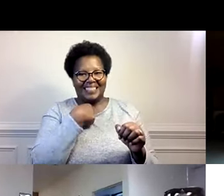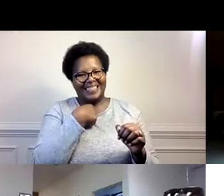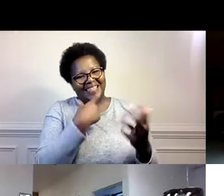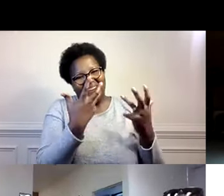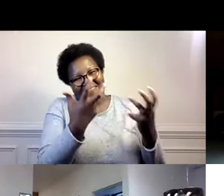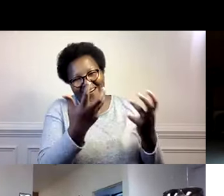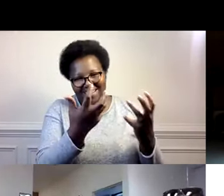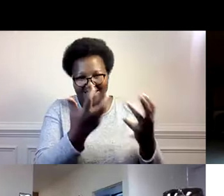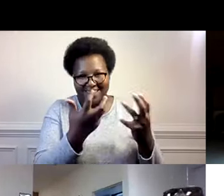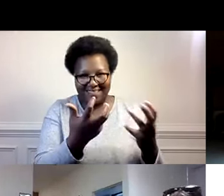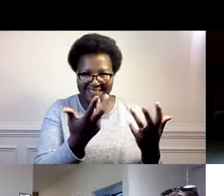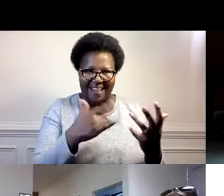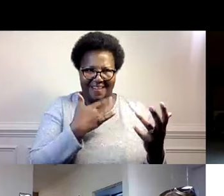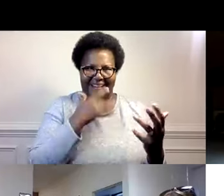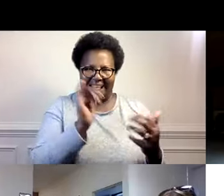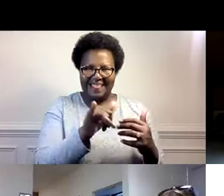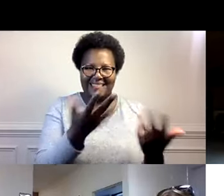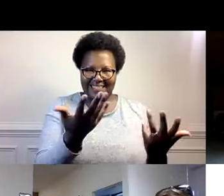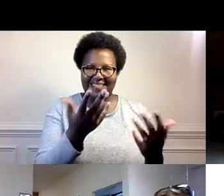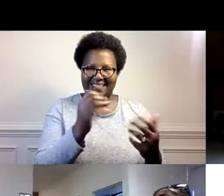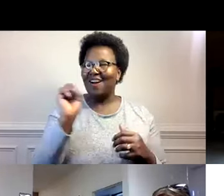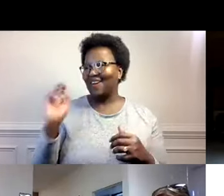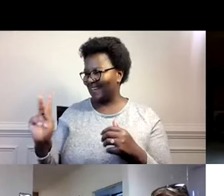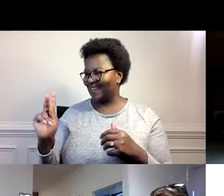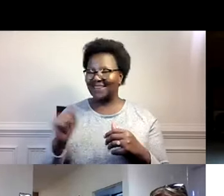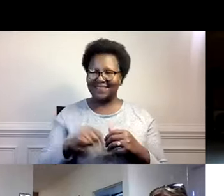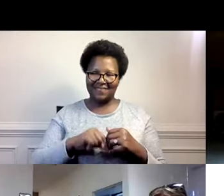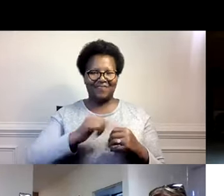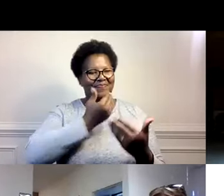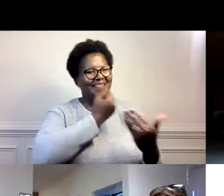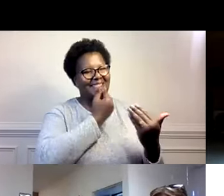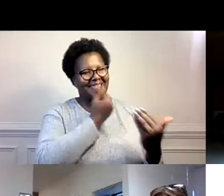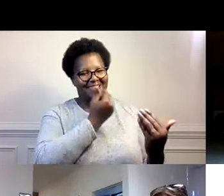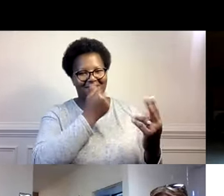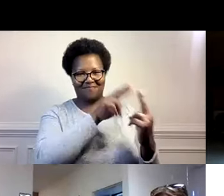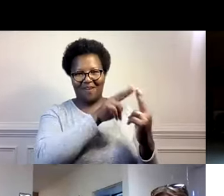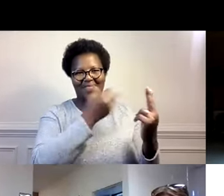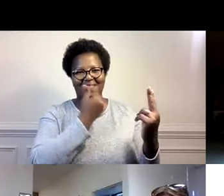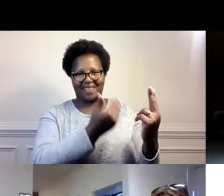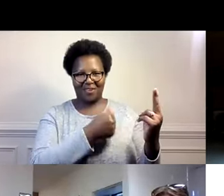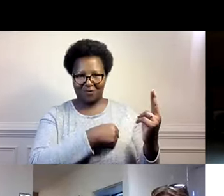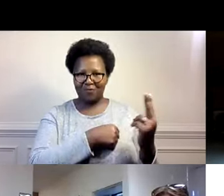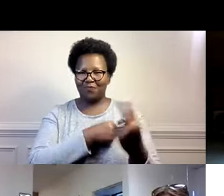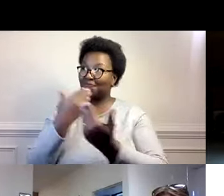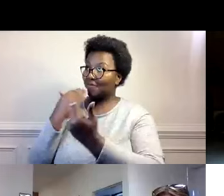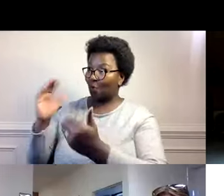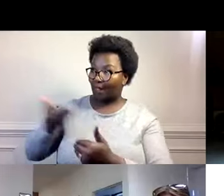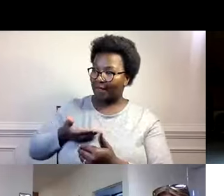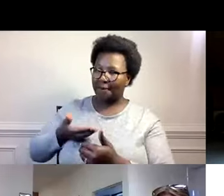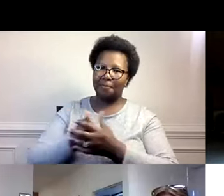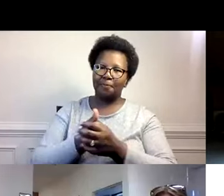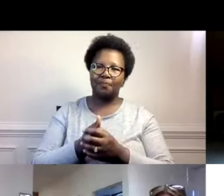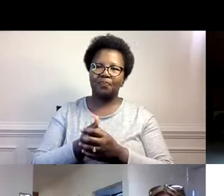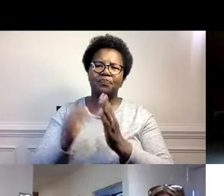Yo puedo así hacer dibujitos de palitos. Es lo que yo puedo hacer. Muy bien. Gracias, Shauna. Gracias, Esteban. De nada.